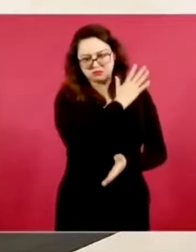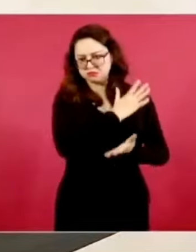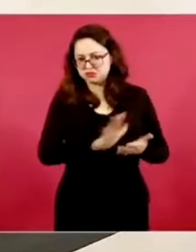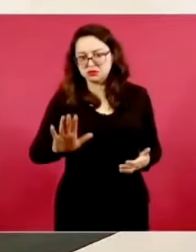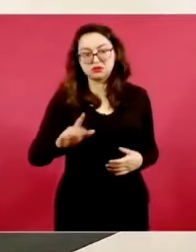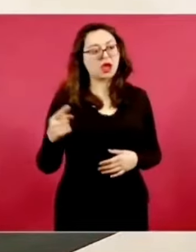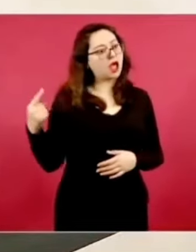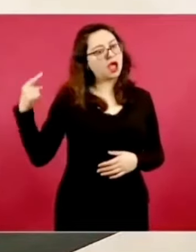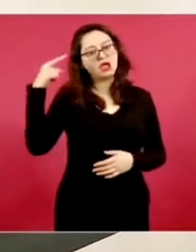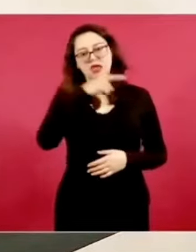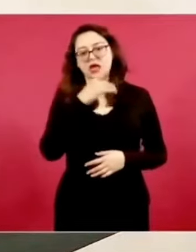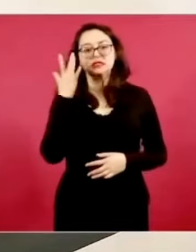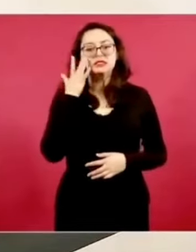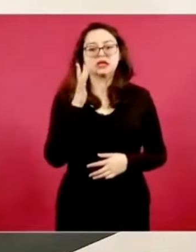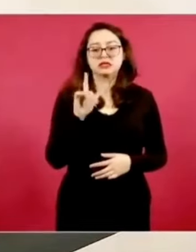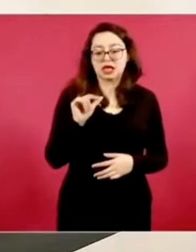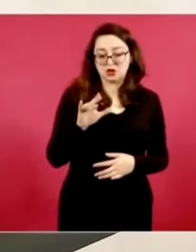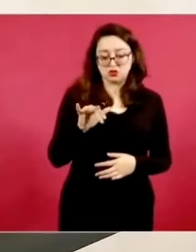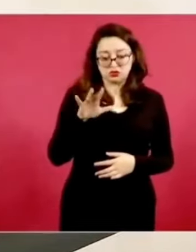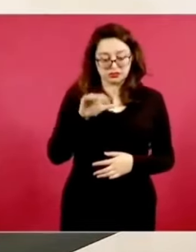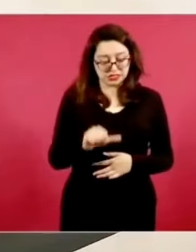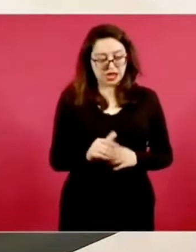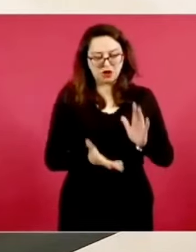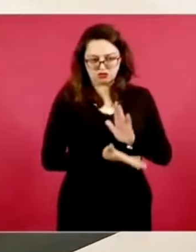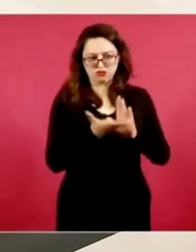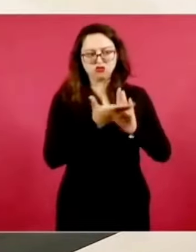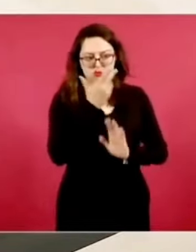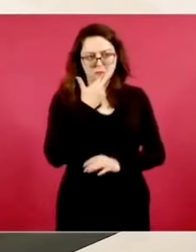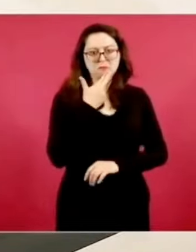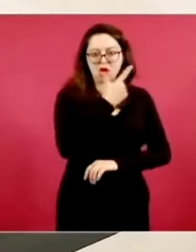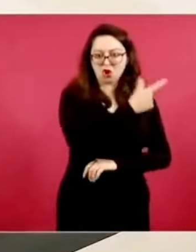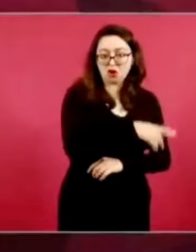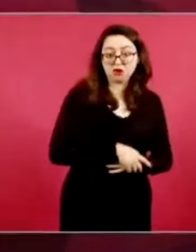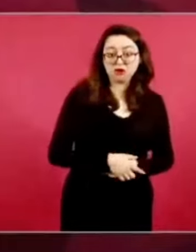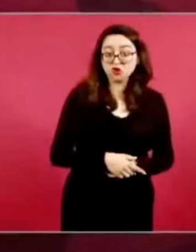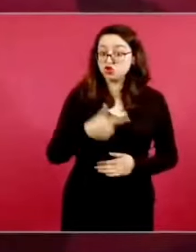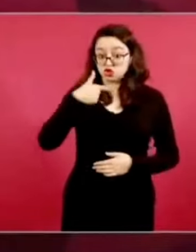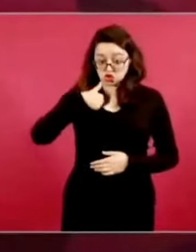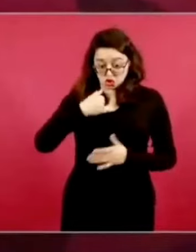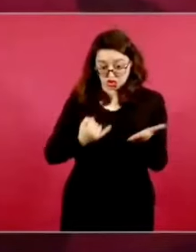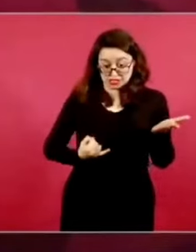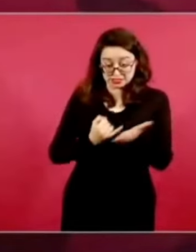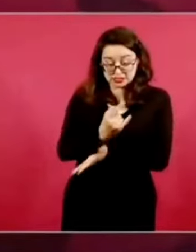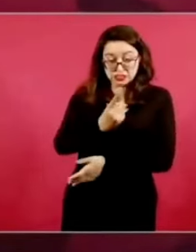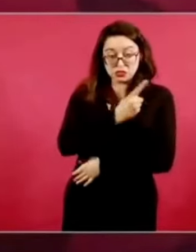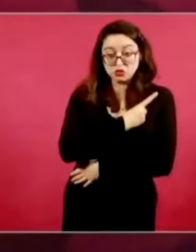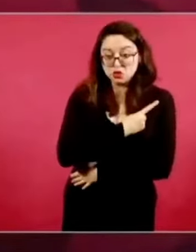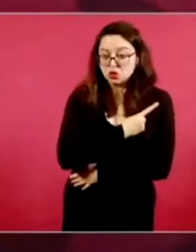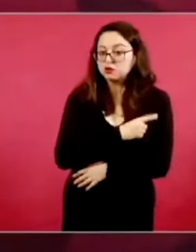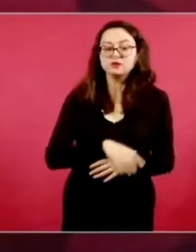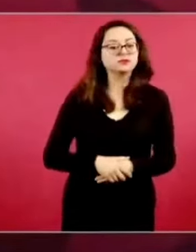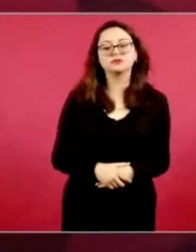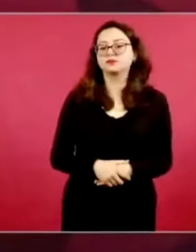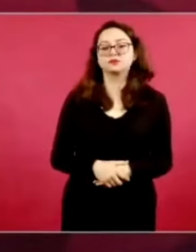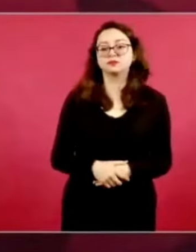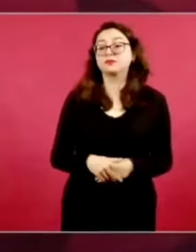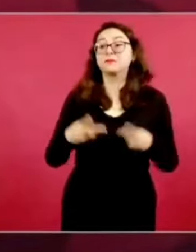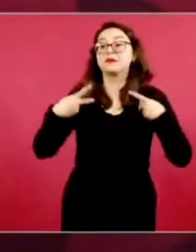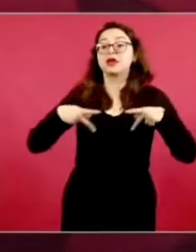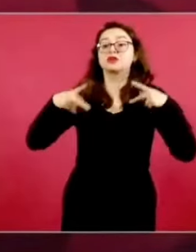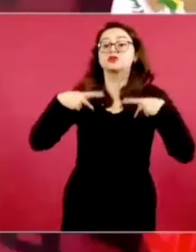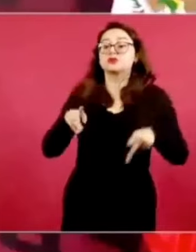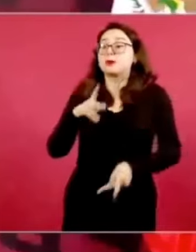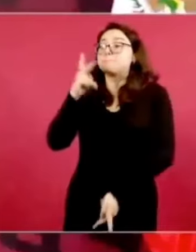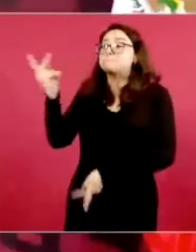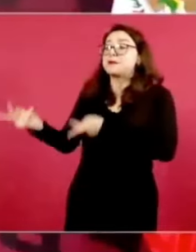porque se consultó a la gente, ¿qué hicieron en la última administración? Ya